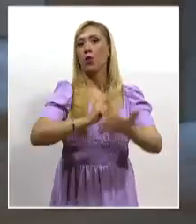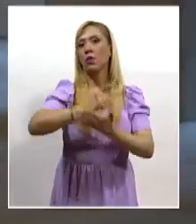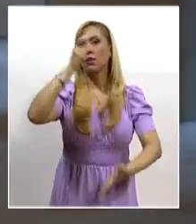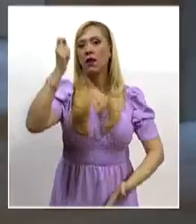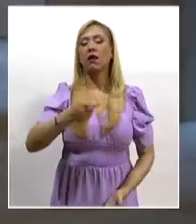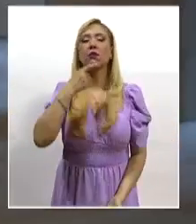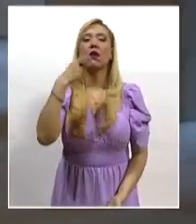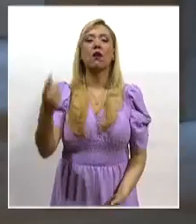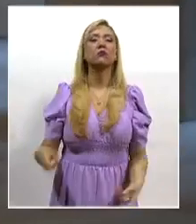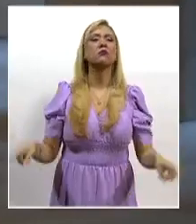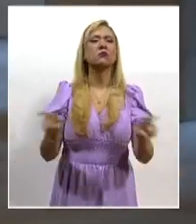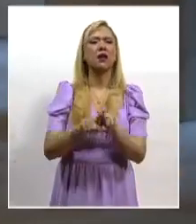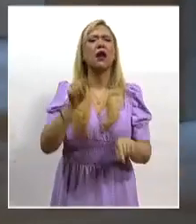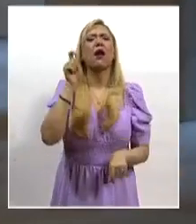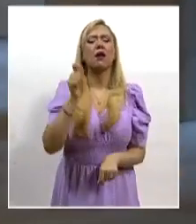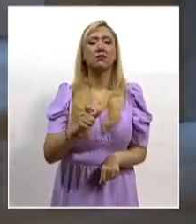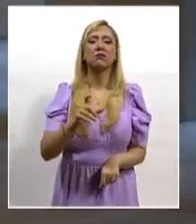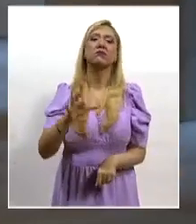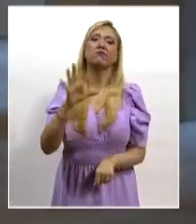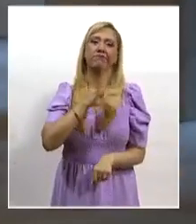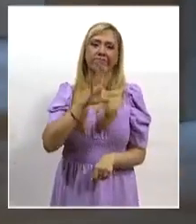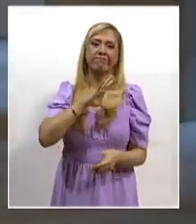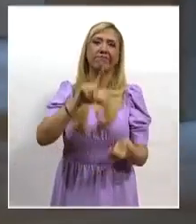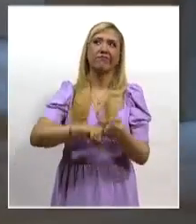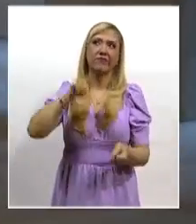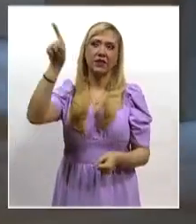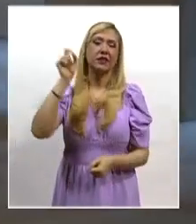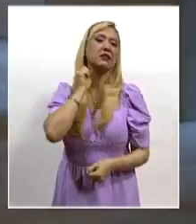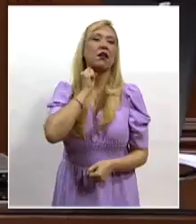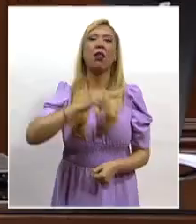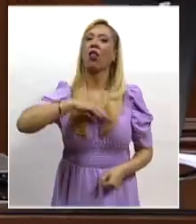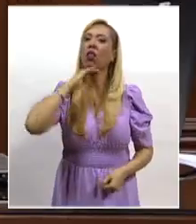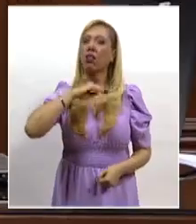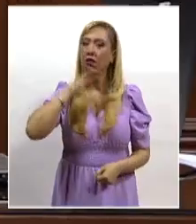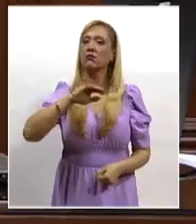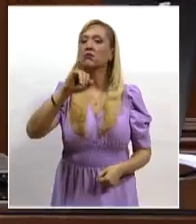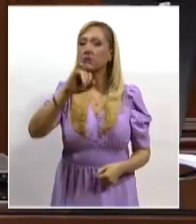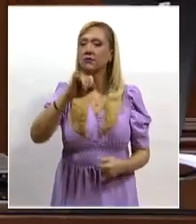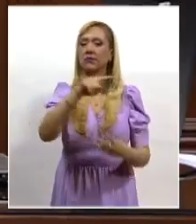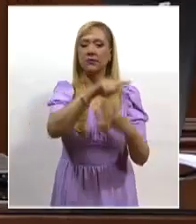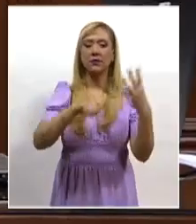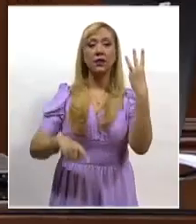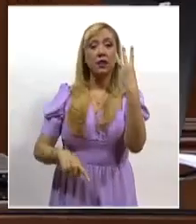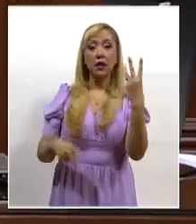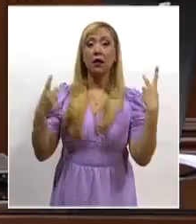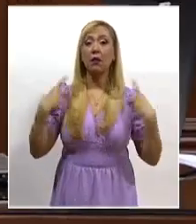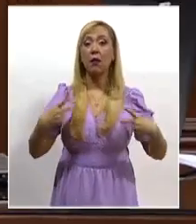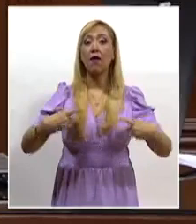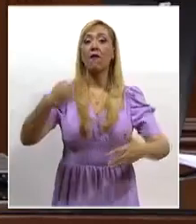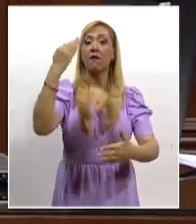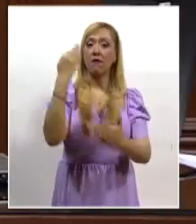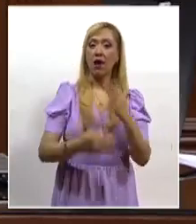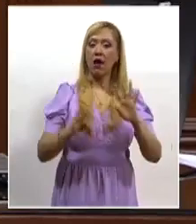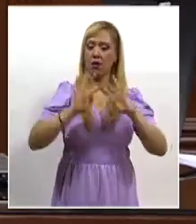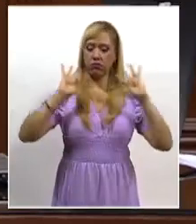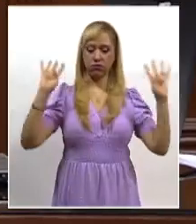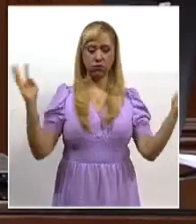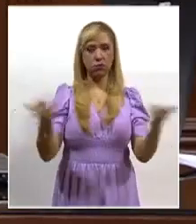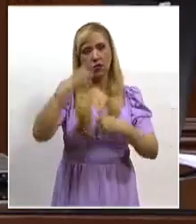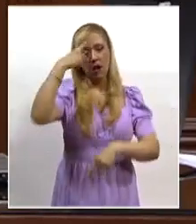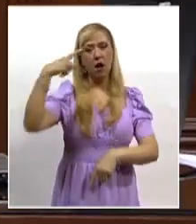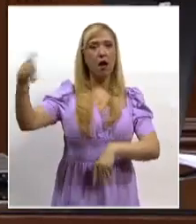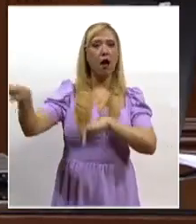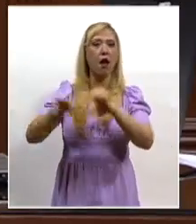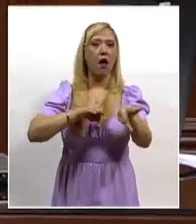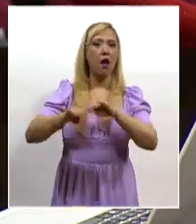determinó que hay omisión del Senado para designar a las tres personas que ocupen las vacantes de comisionadas del INAI y que le